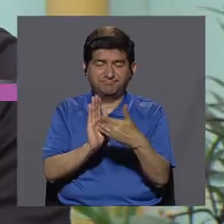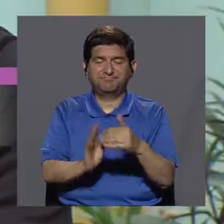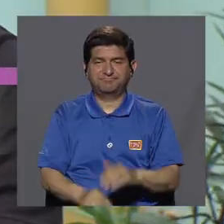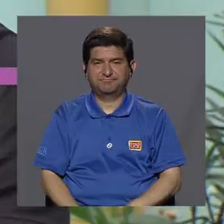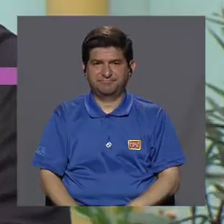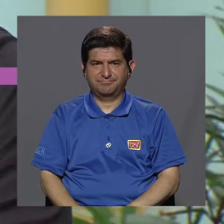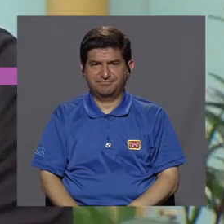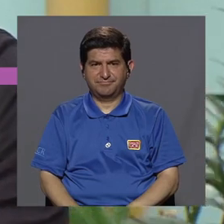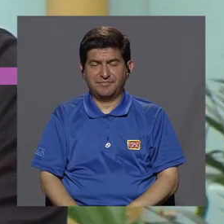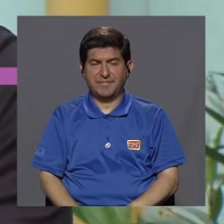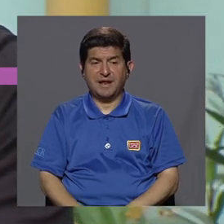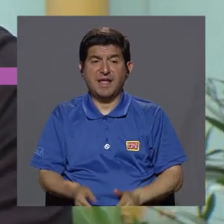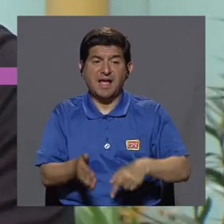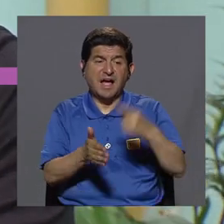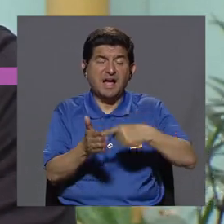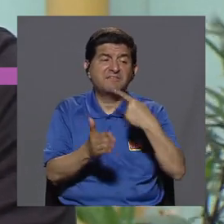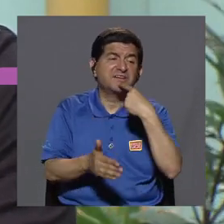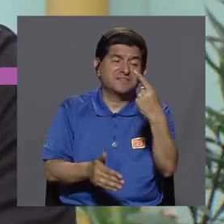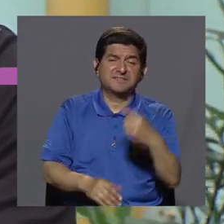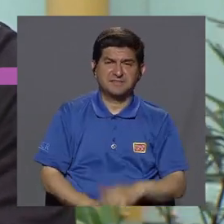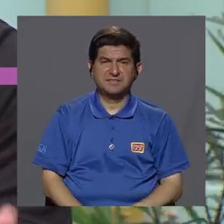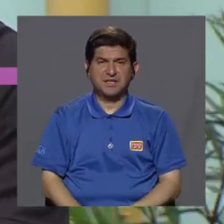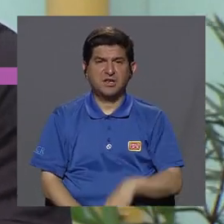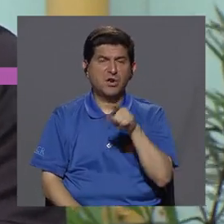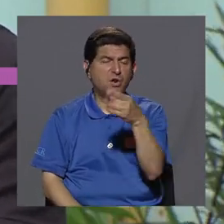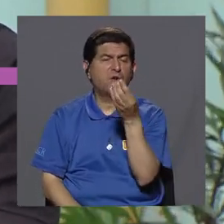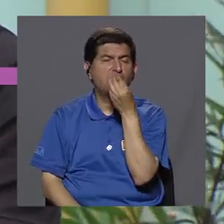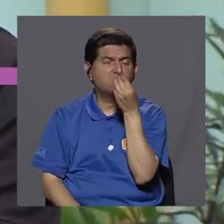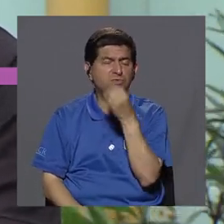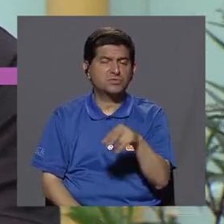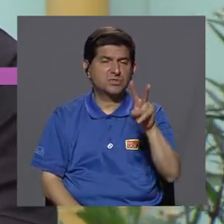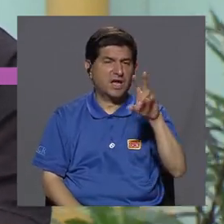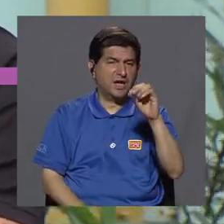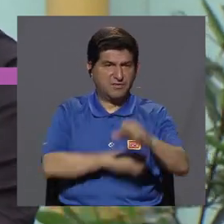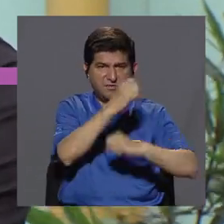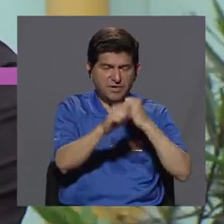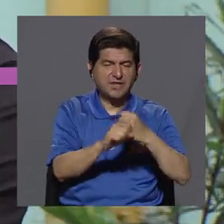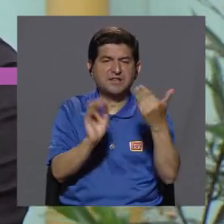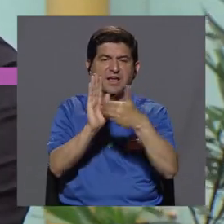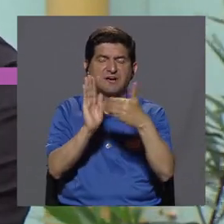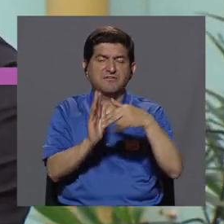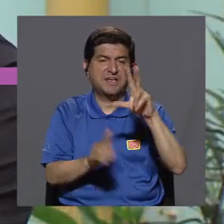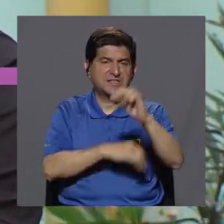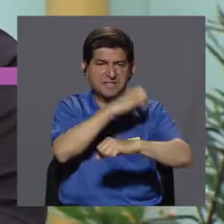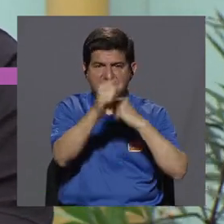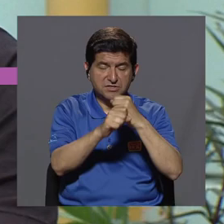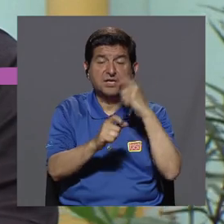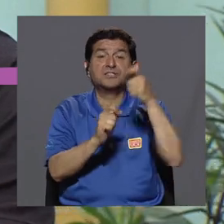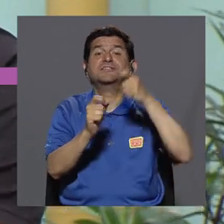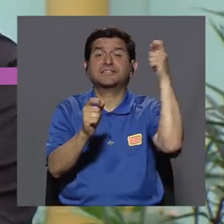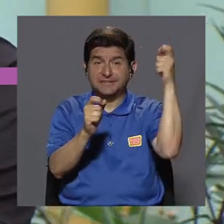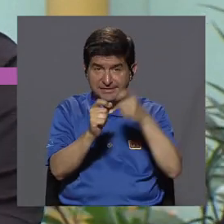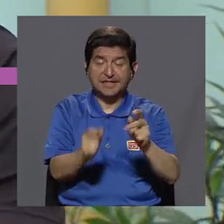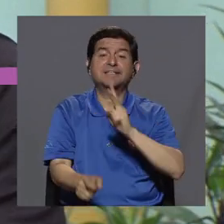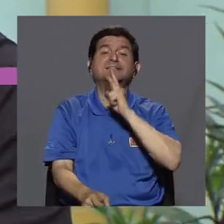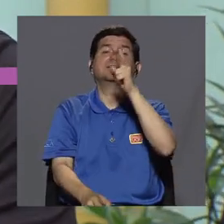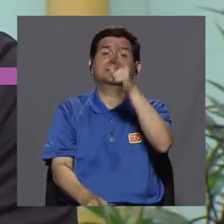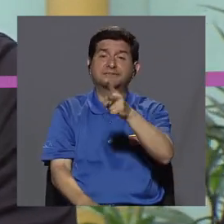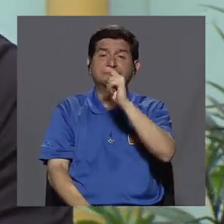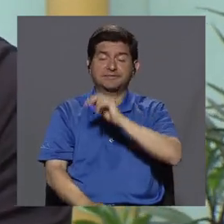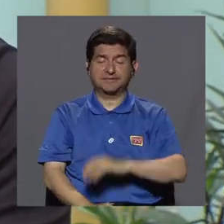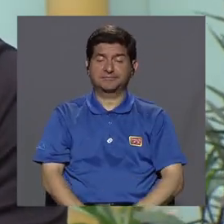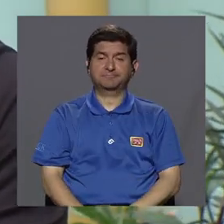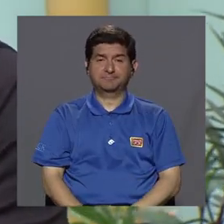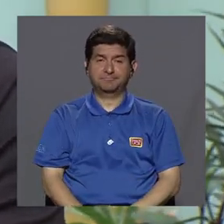verdad. No sé si, en muchos tiempos a veces nos decían, lo que usted coma a los 20, te pasa la factura a los 30. Es cierto. Es cierto, verdad.